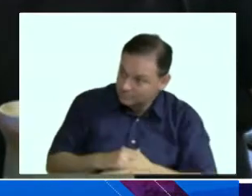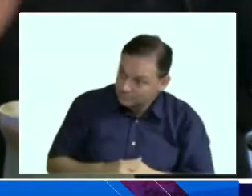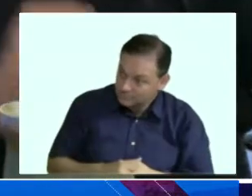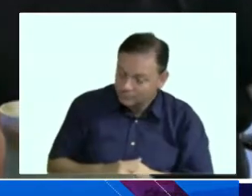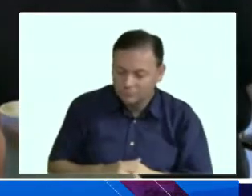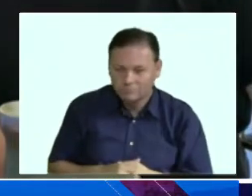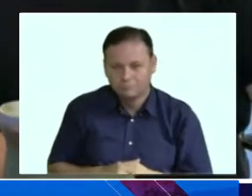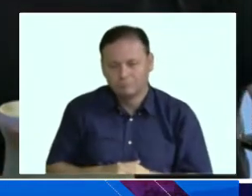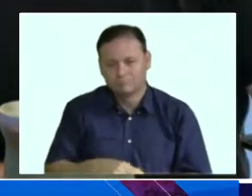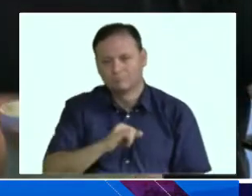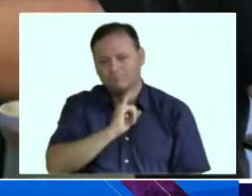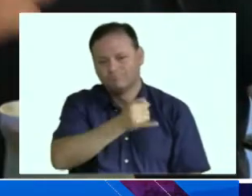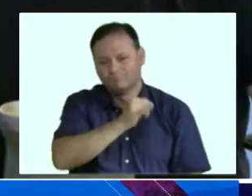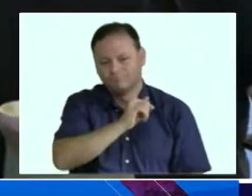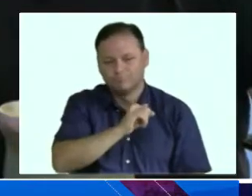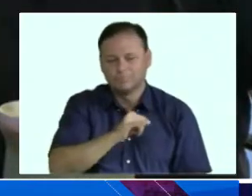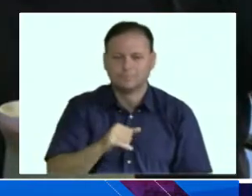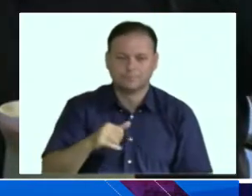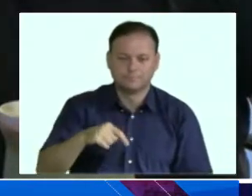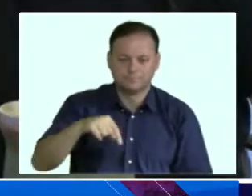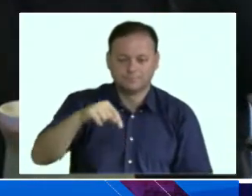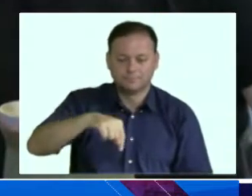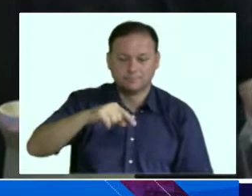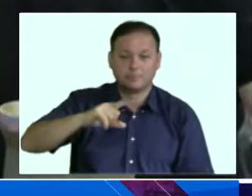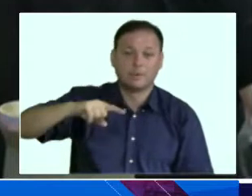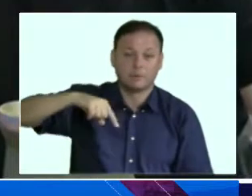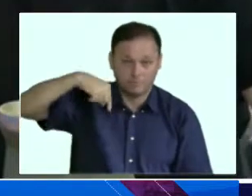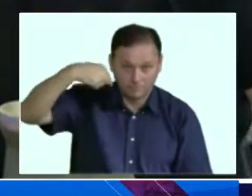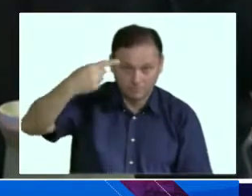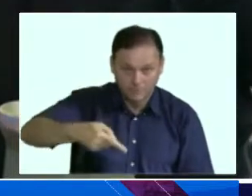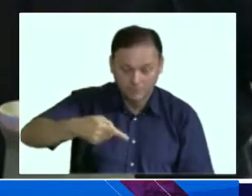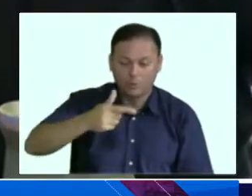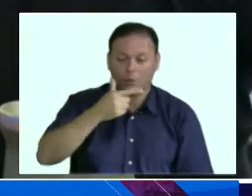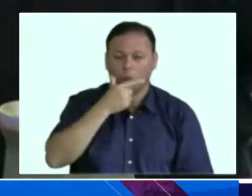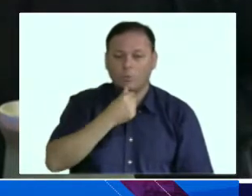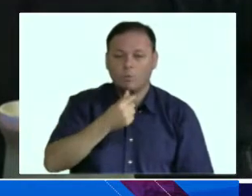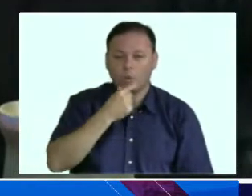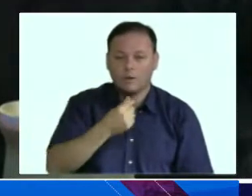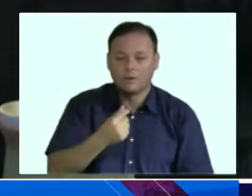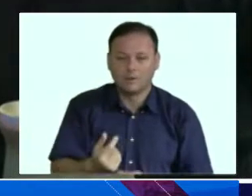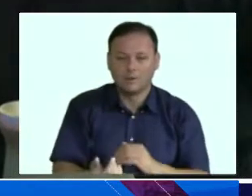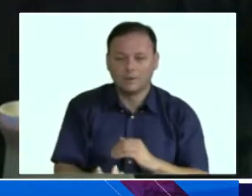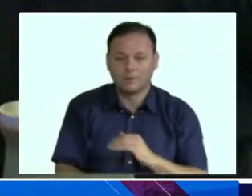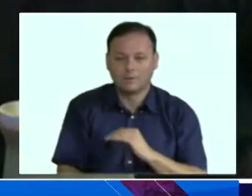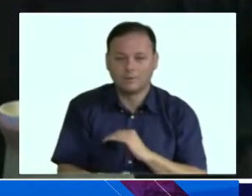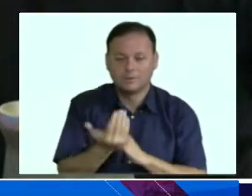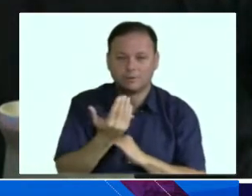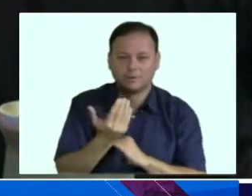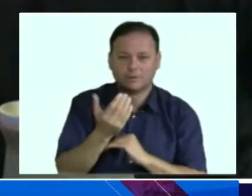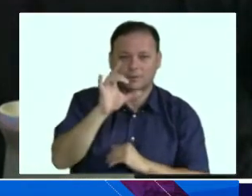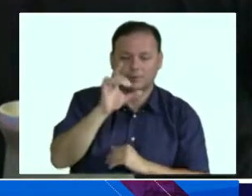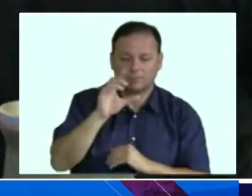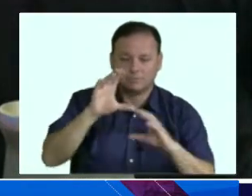Sí, este espectáculo que vamos a ofrecer a partir de mañana, jueves santo, a partir de las ocho y media de la noche.